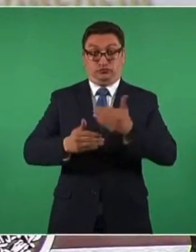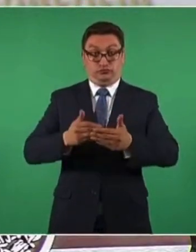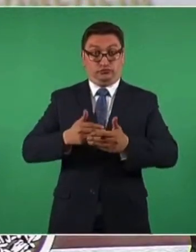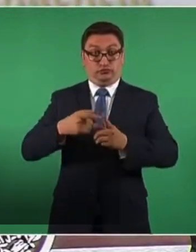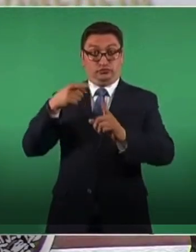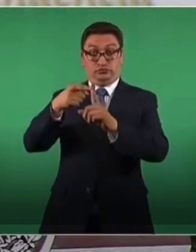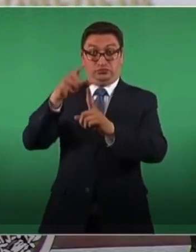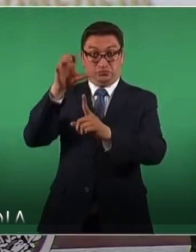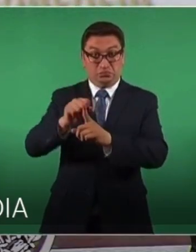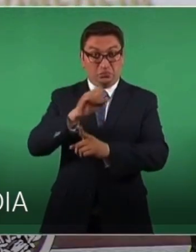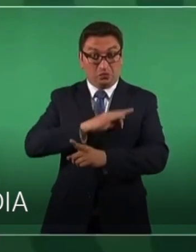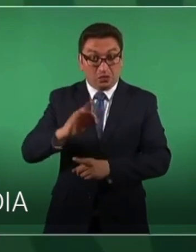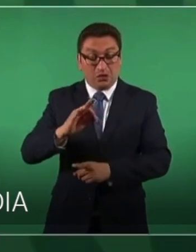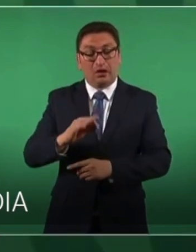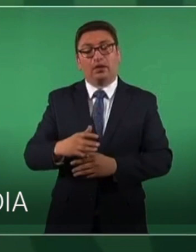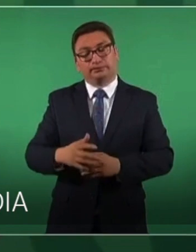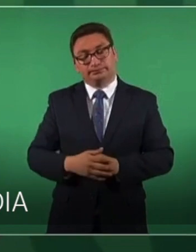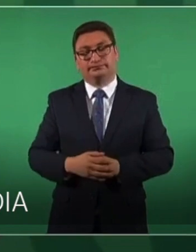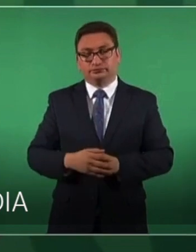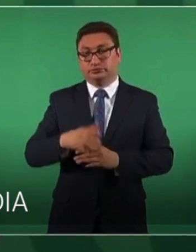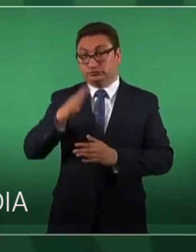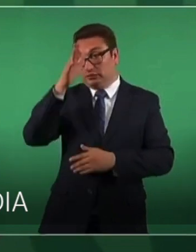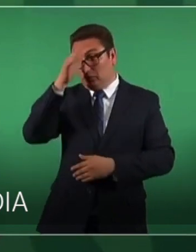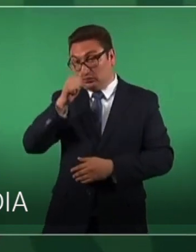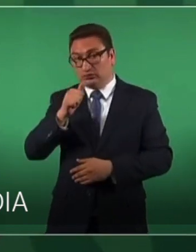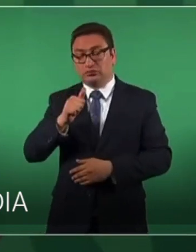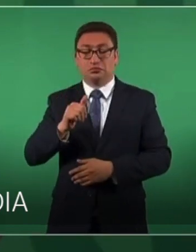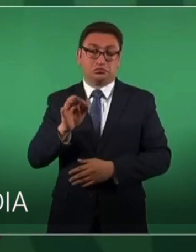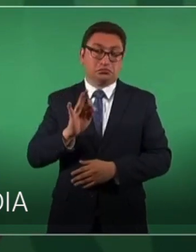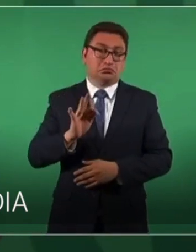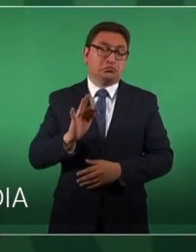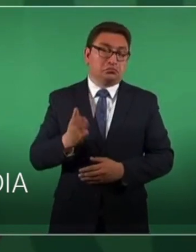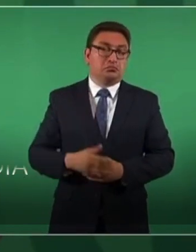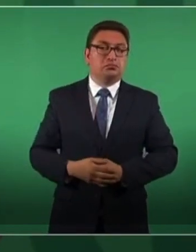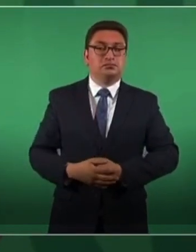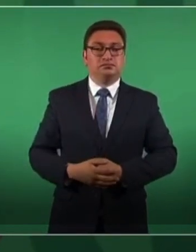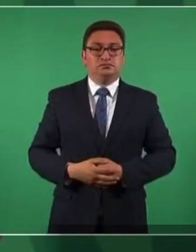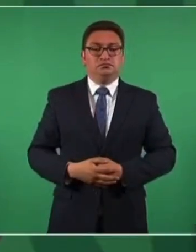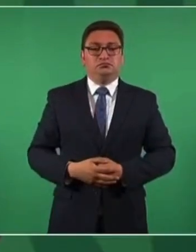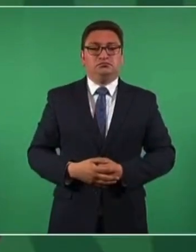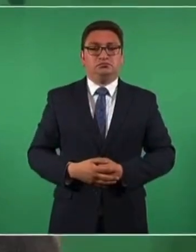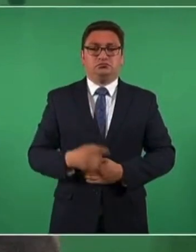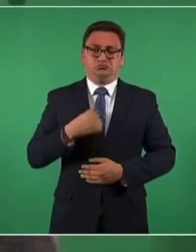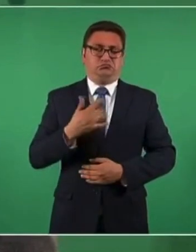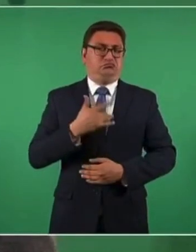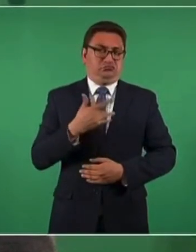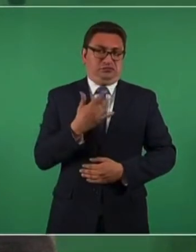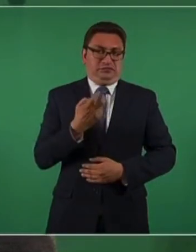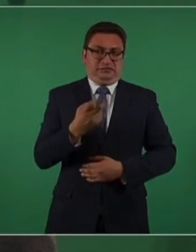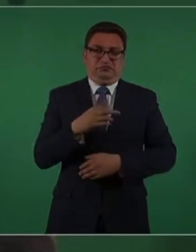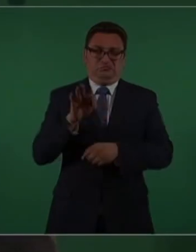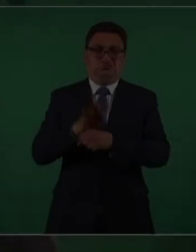este acuerdo, que lo considero favorable, benéfico.